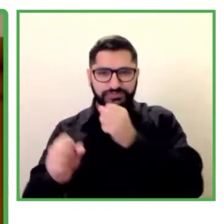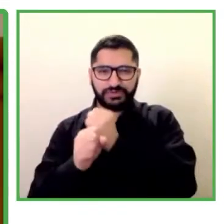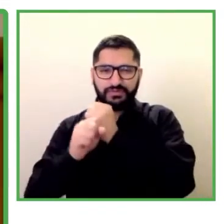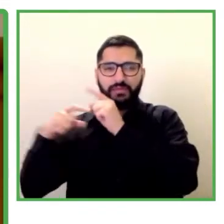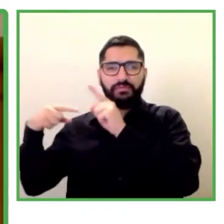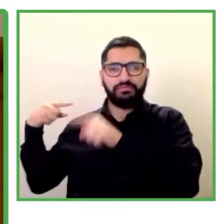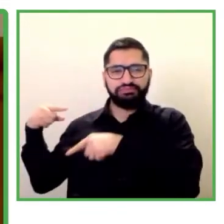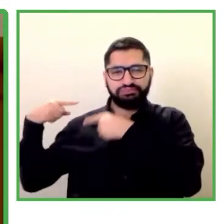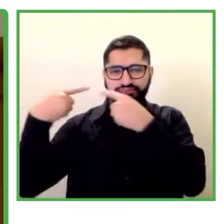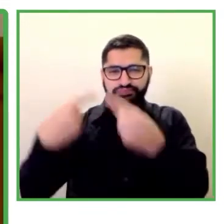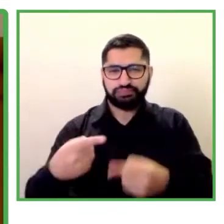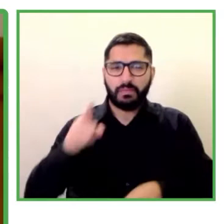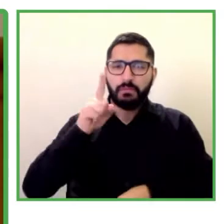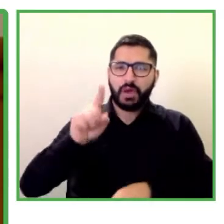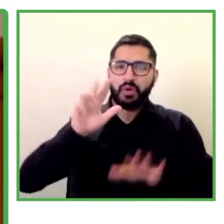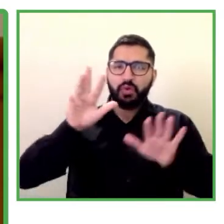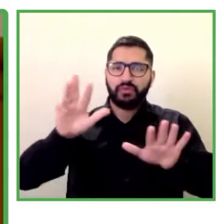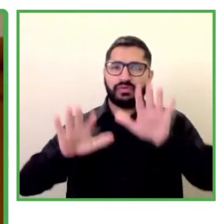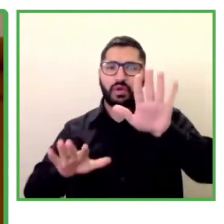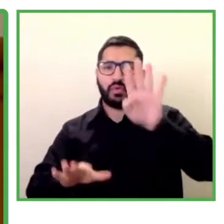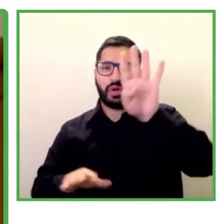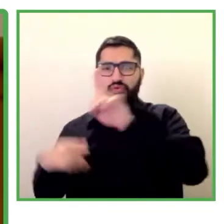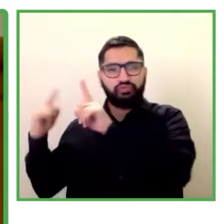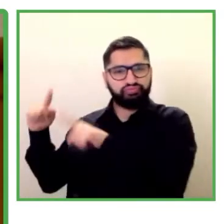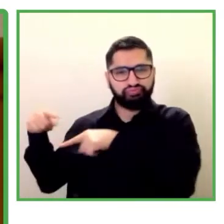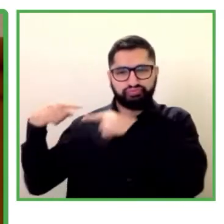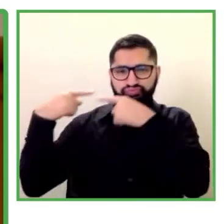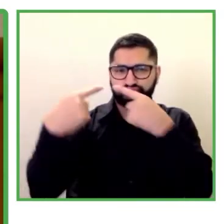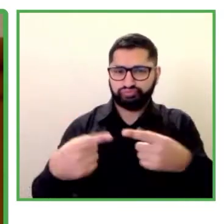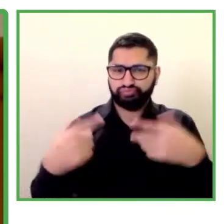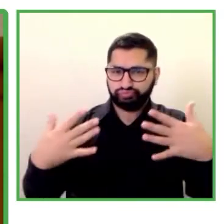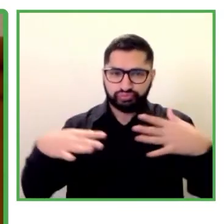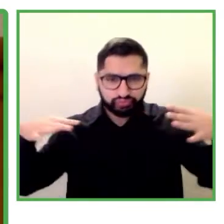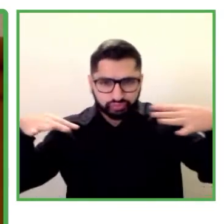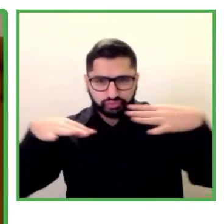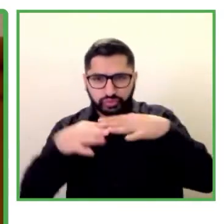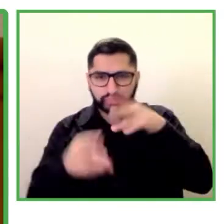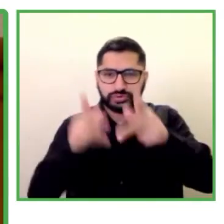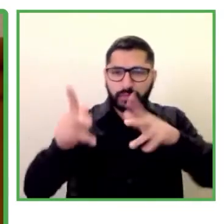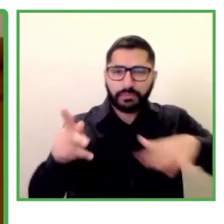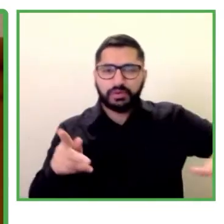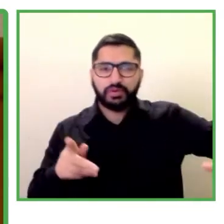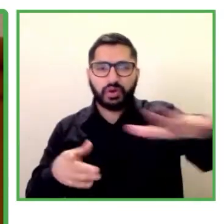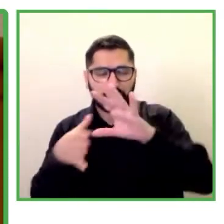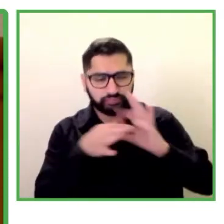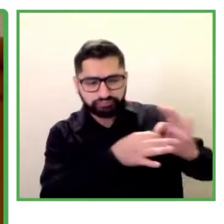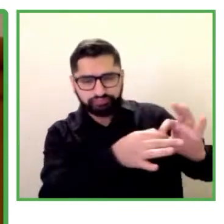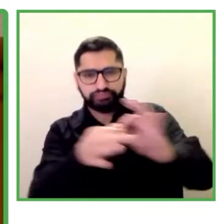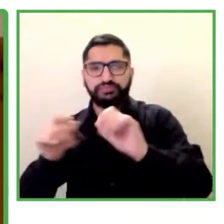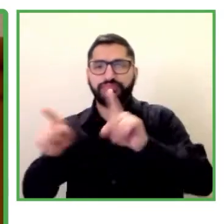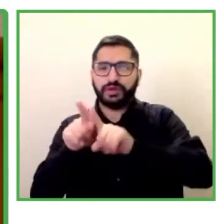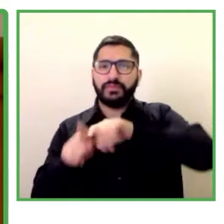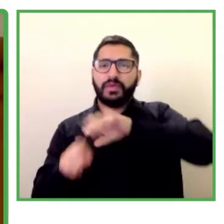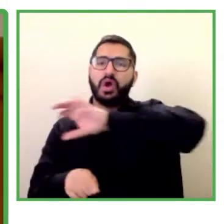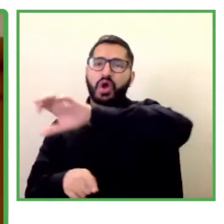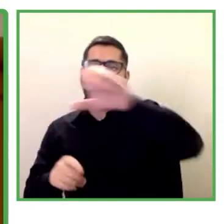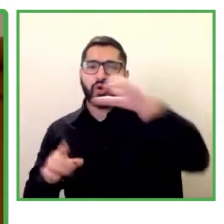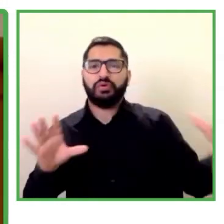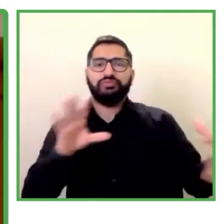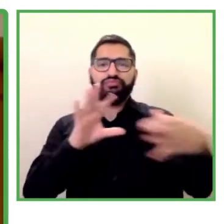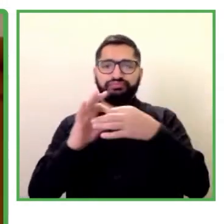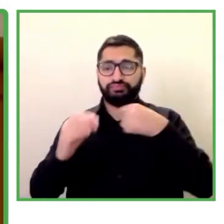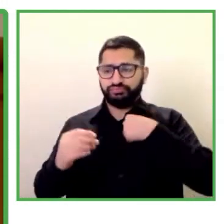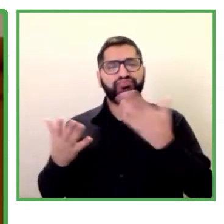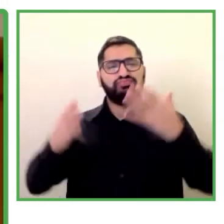social en todos los países de la región. De formación soy abogada y politóloga y soy especialista en políticas